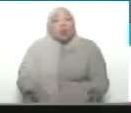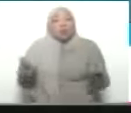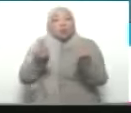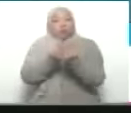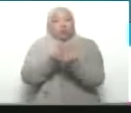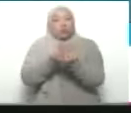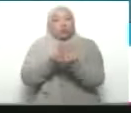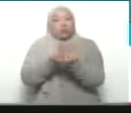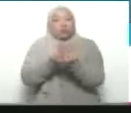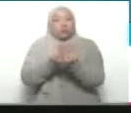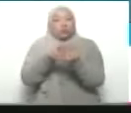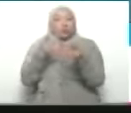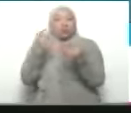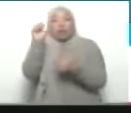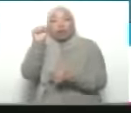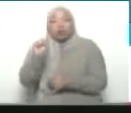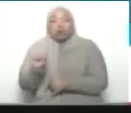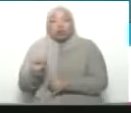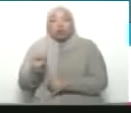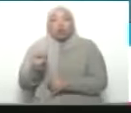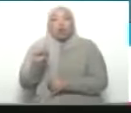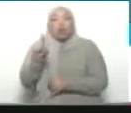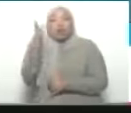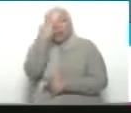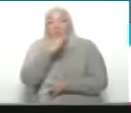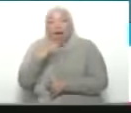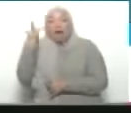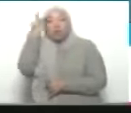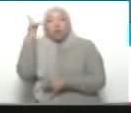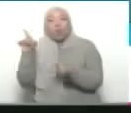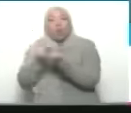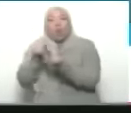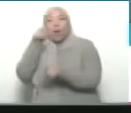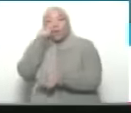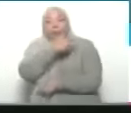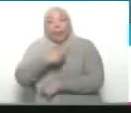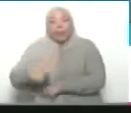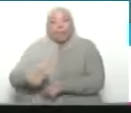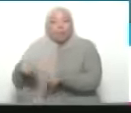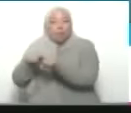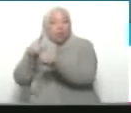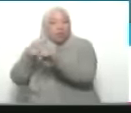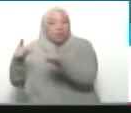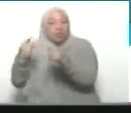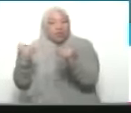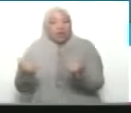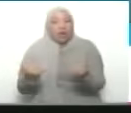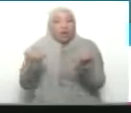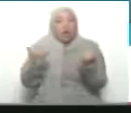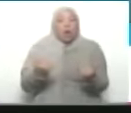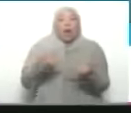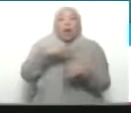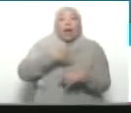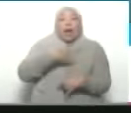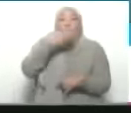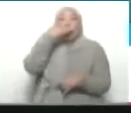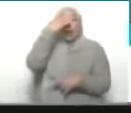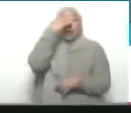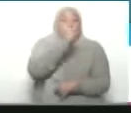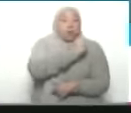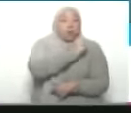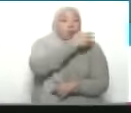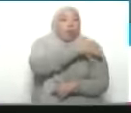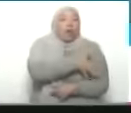Ahora ya no en Sudáfrica, contra Nelson Mandela. Ahora contra el pueblo de Palestina. Bombardeados de manera